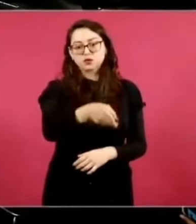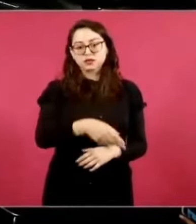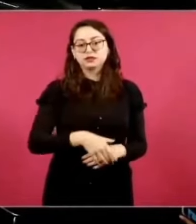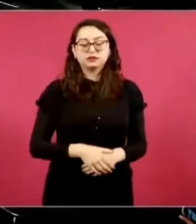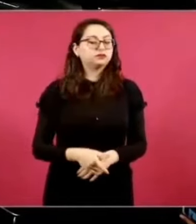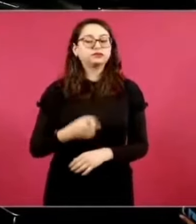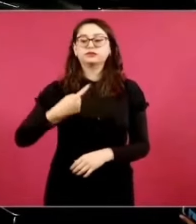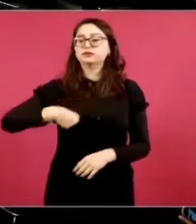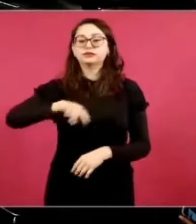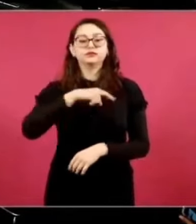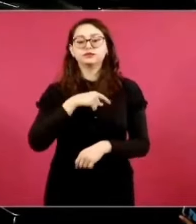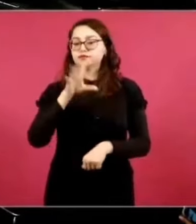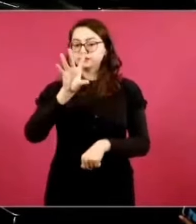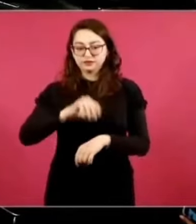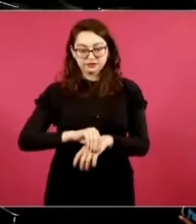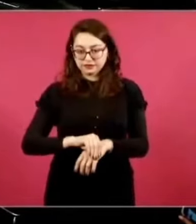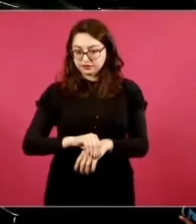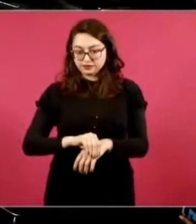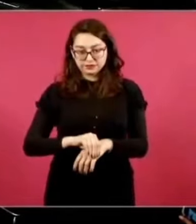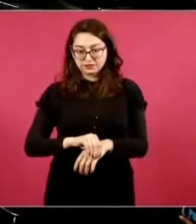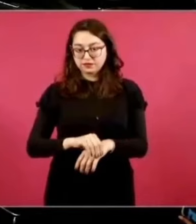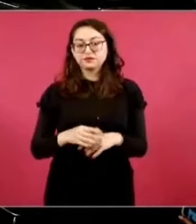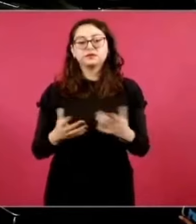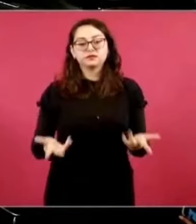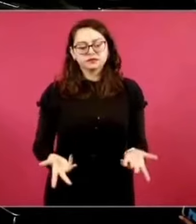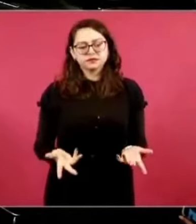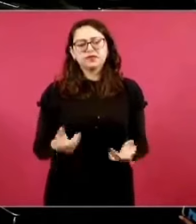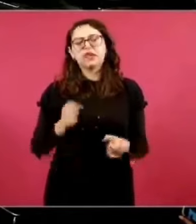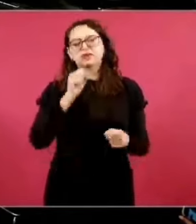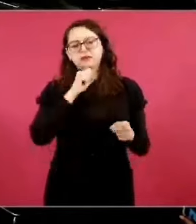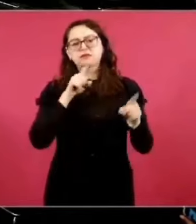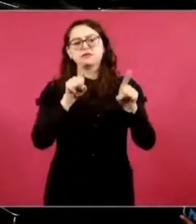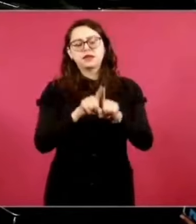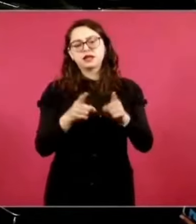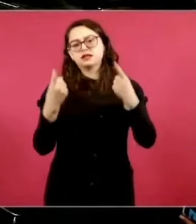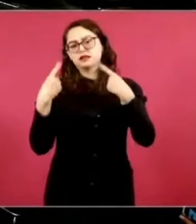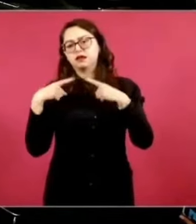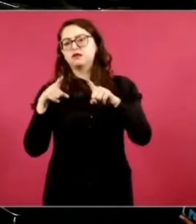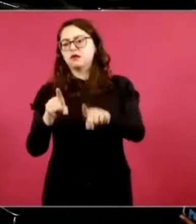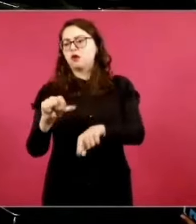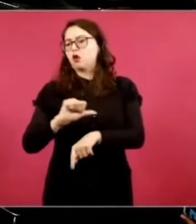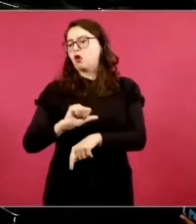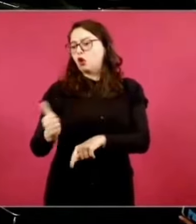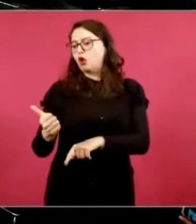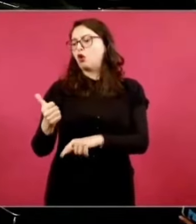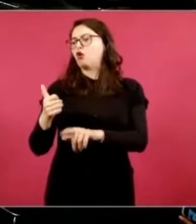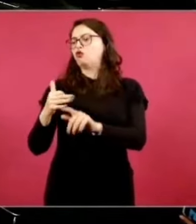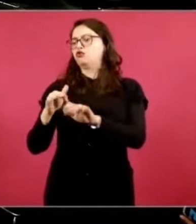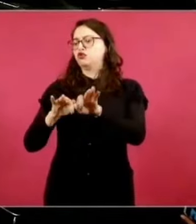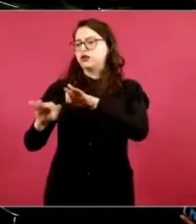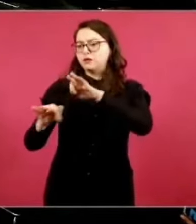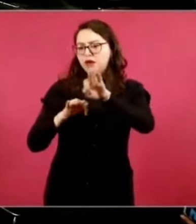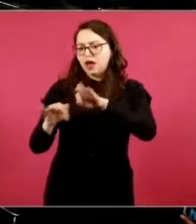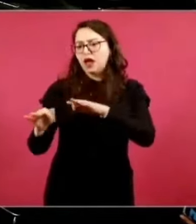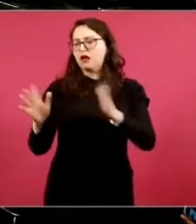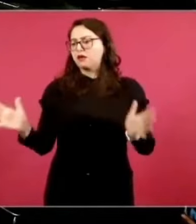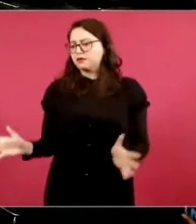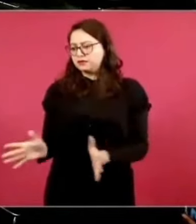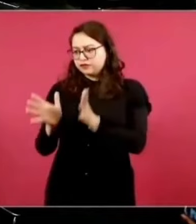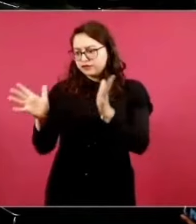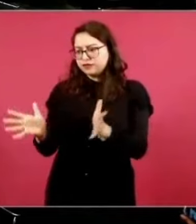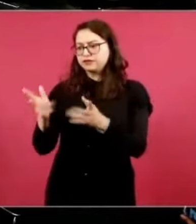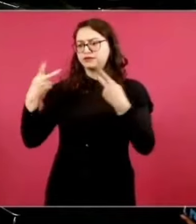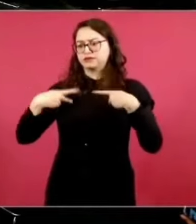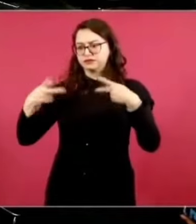podemos permitir. Claro, estamos atendiendo las causas, estamos hablando de fortalecer valores, estamos hablando